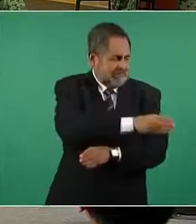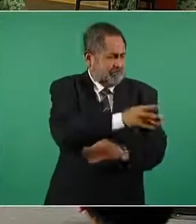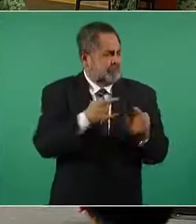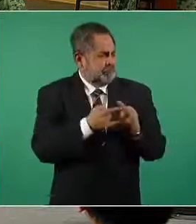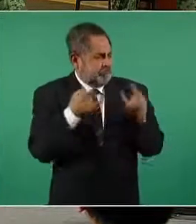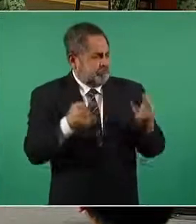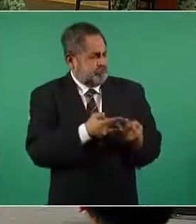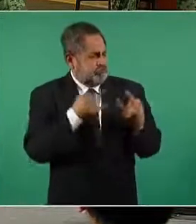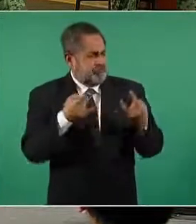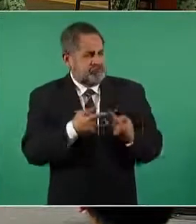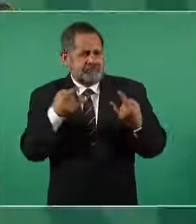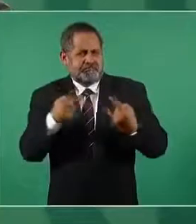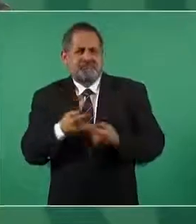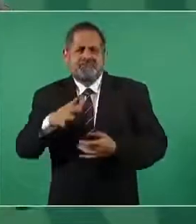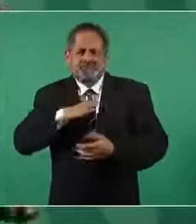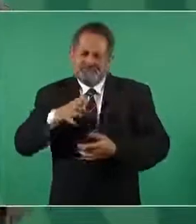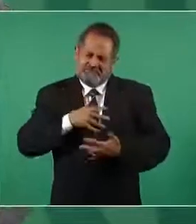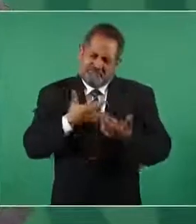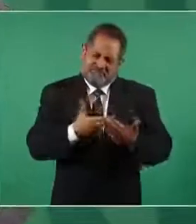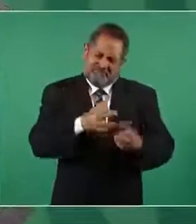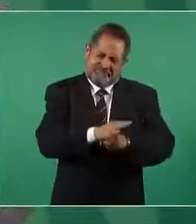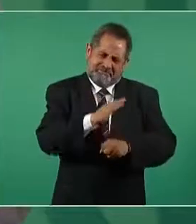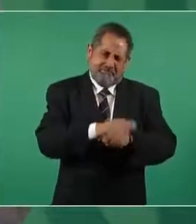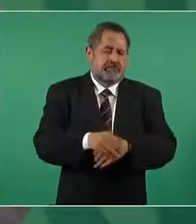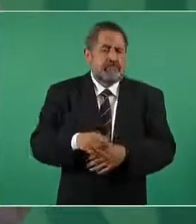predominó por mucho tiempo esa idea